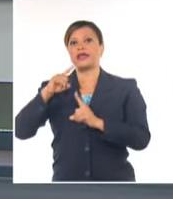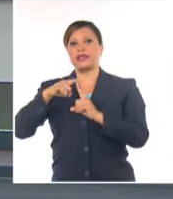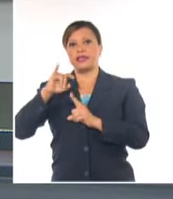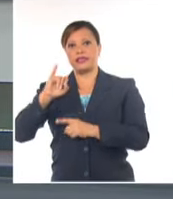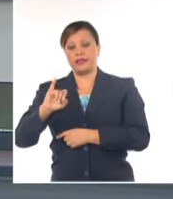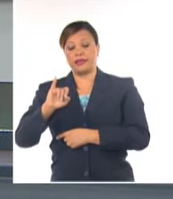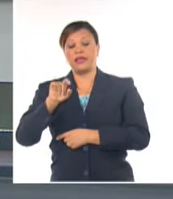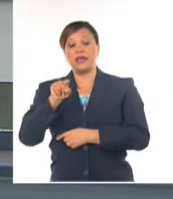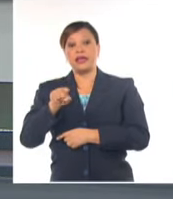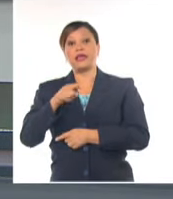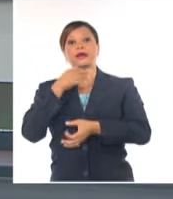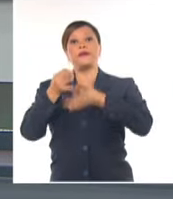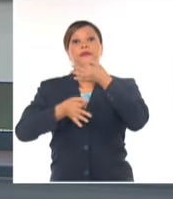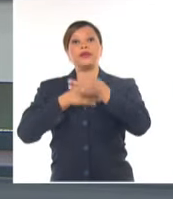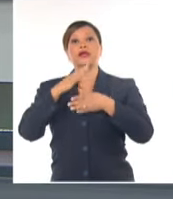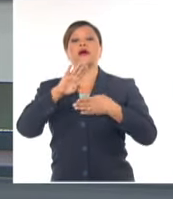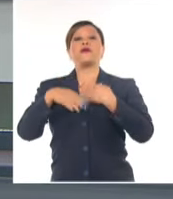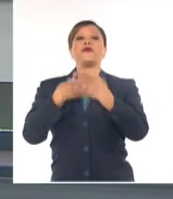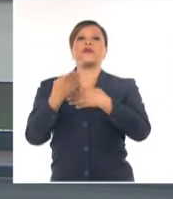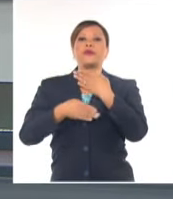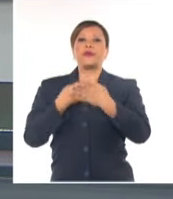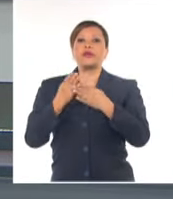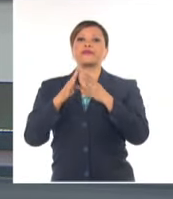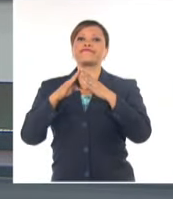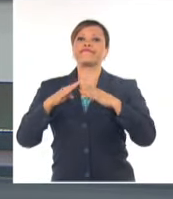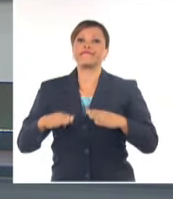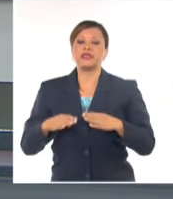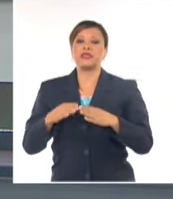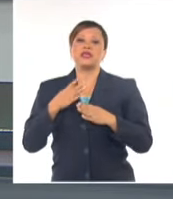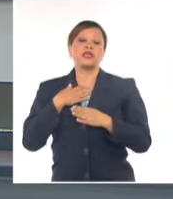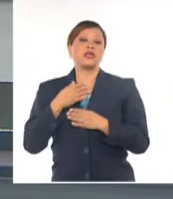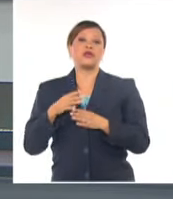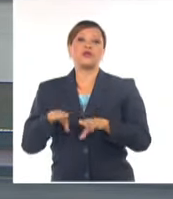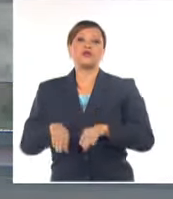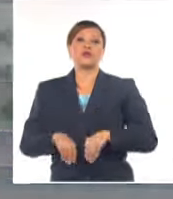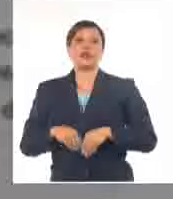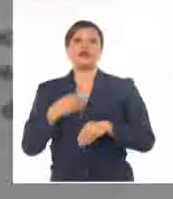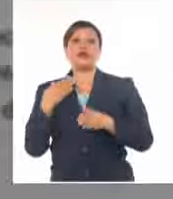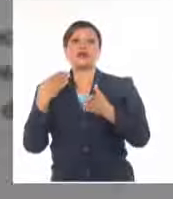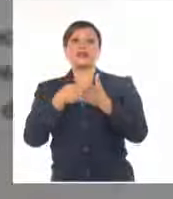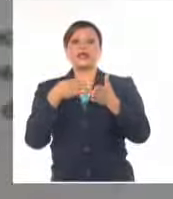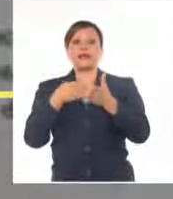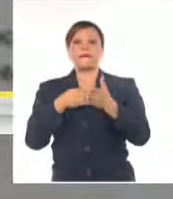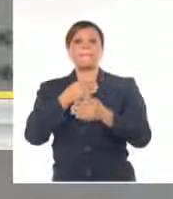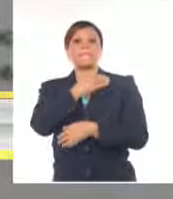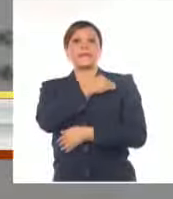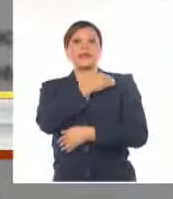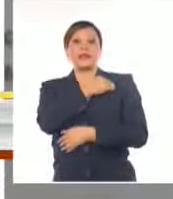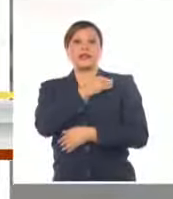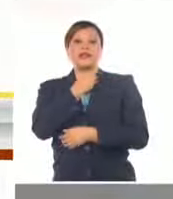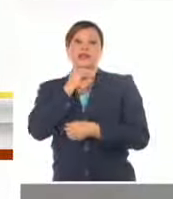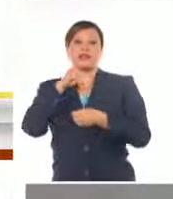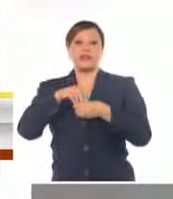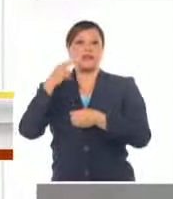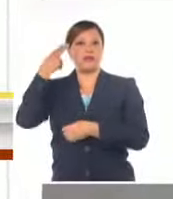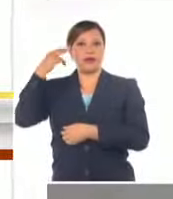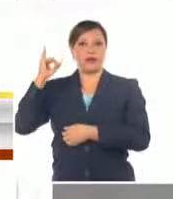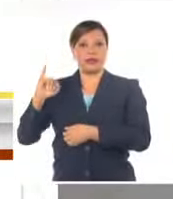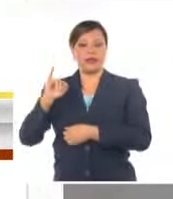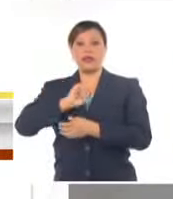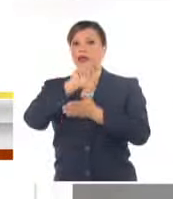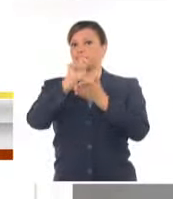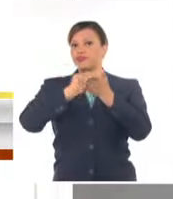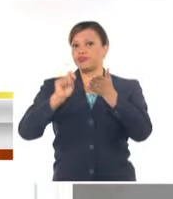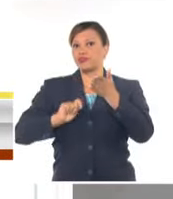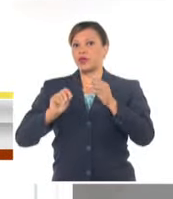conflicto amenaza la paz regional a la par que rechazó la opción de la intervención militar en el país caribeño en un comunicado